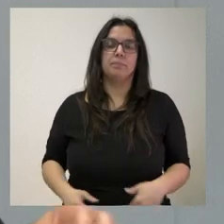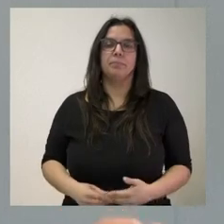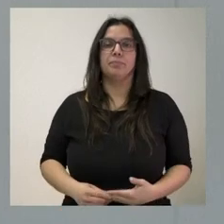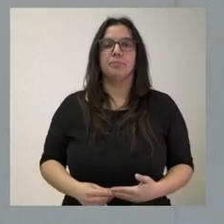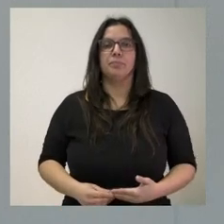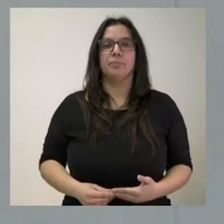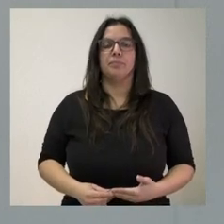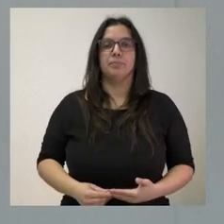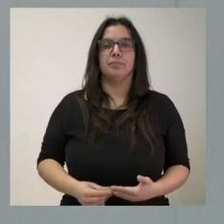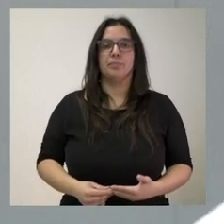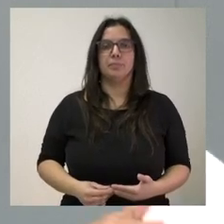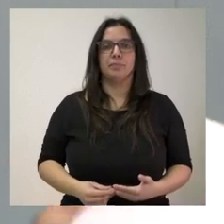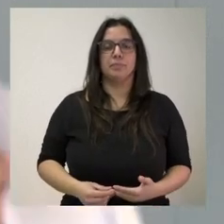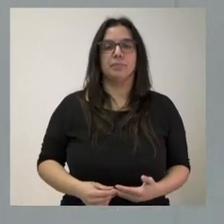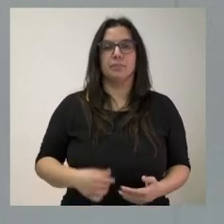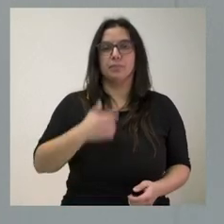Sí.